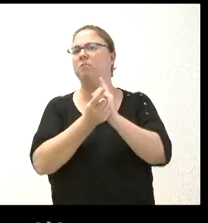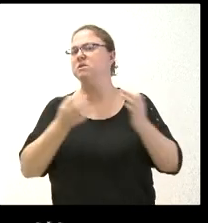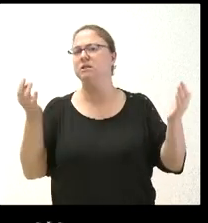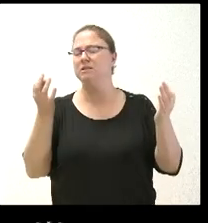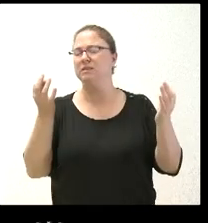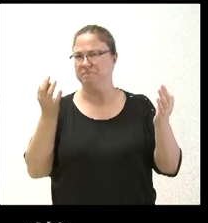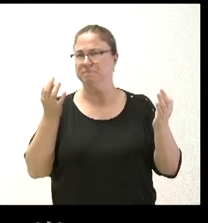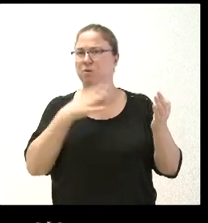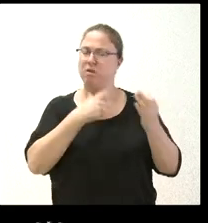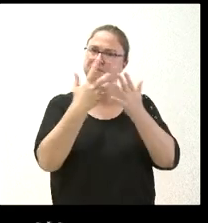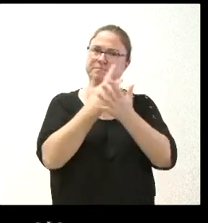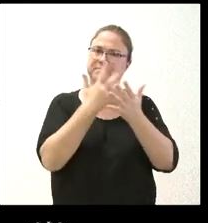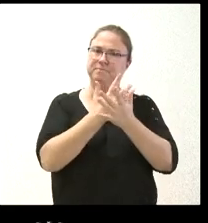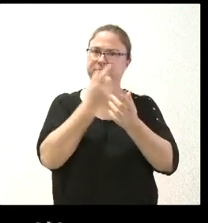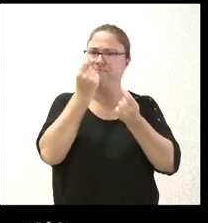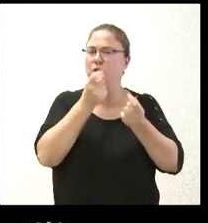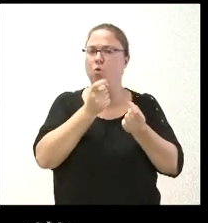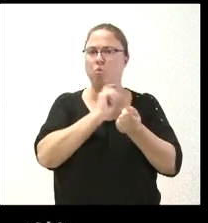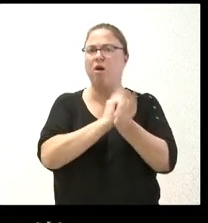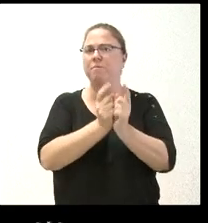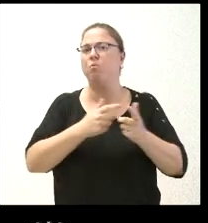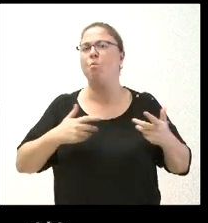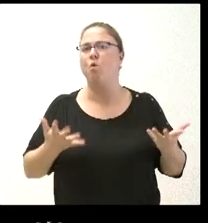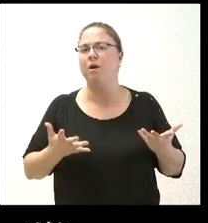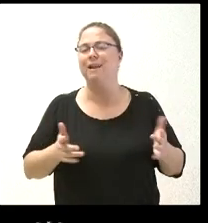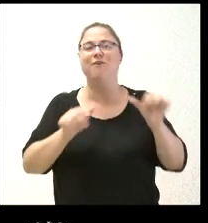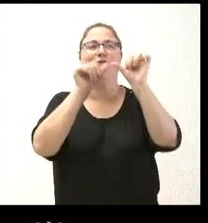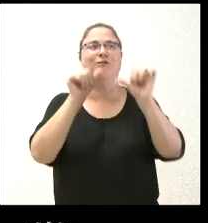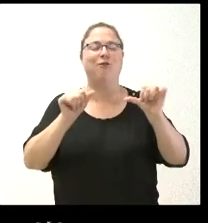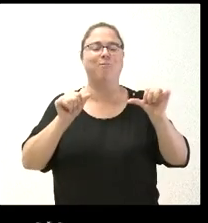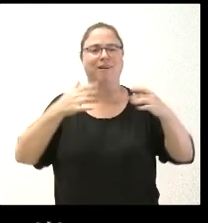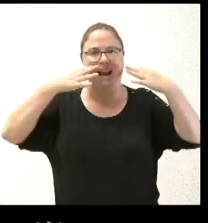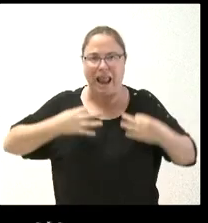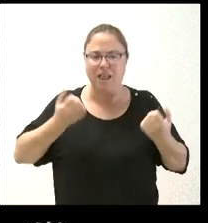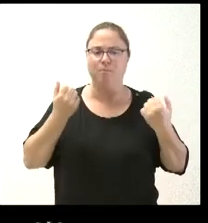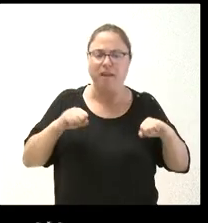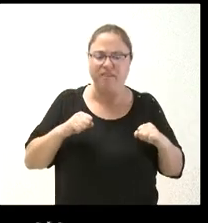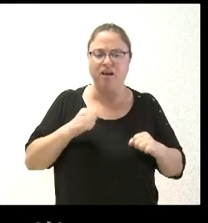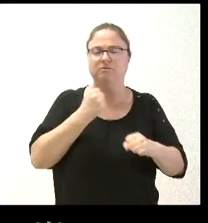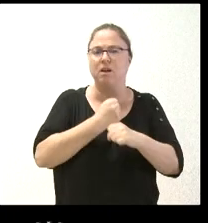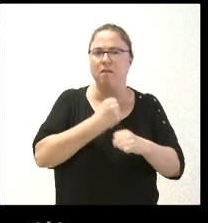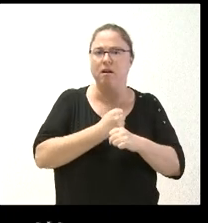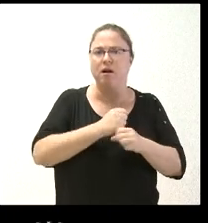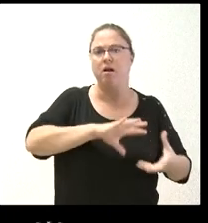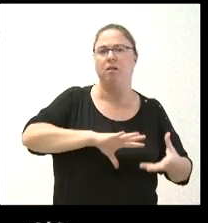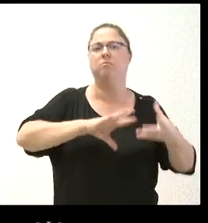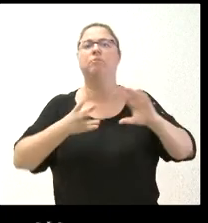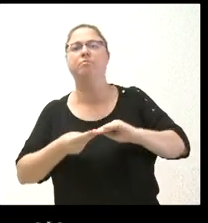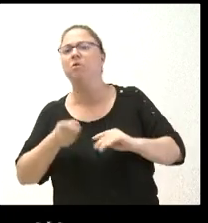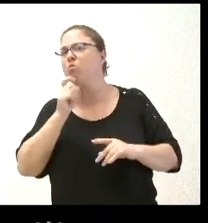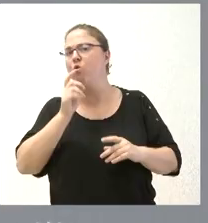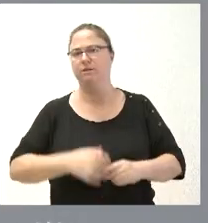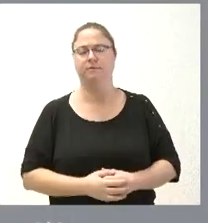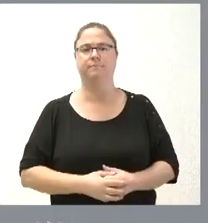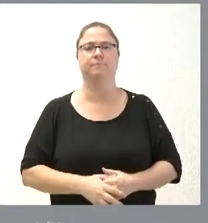puede decir de una manera más práctica qué va a suponer la aplicación de este decreto.